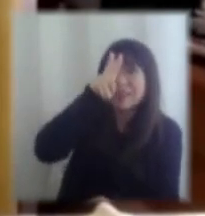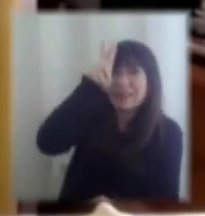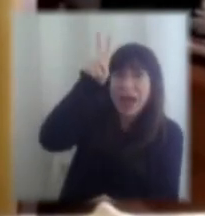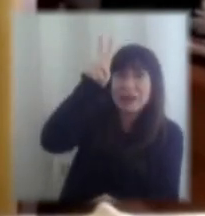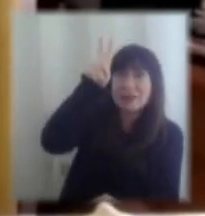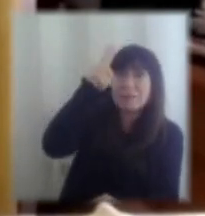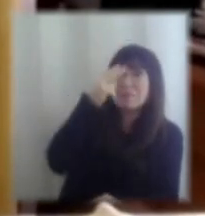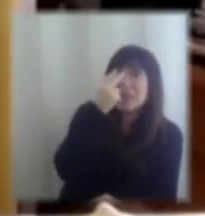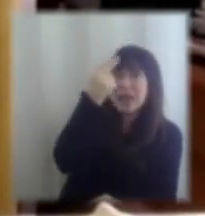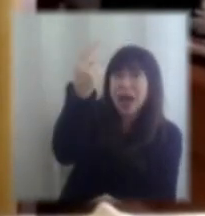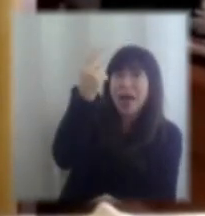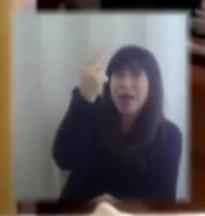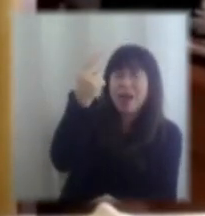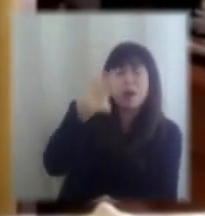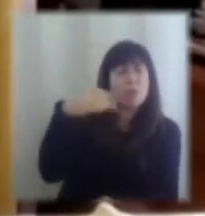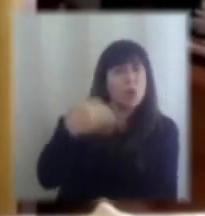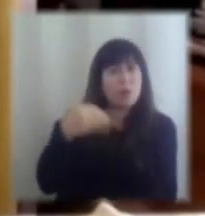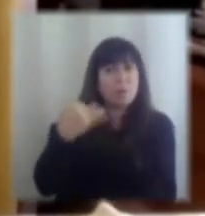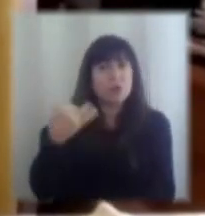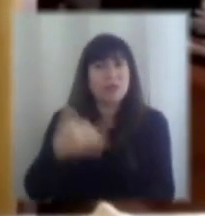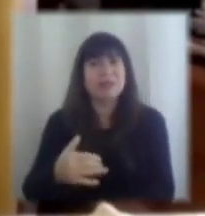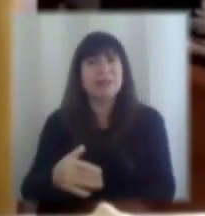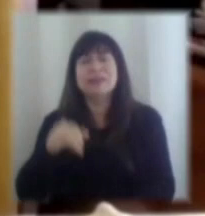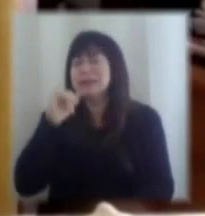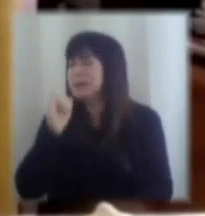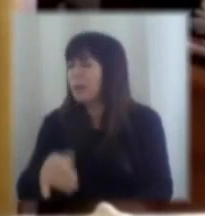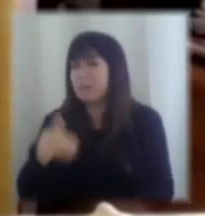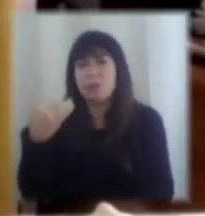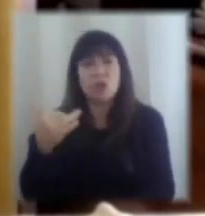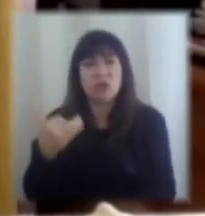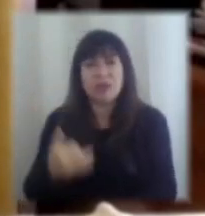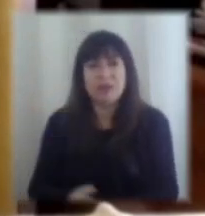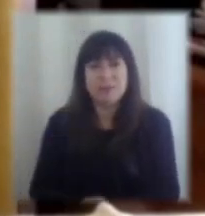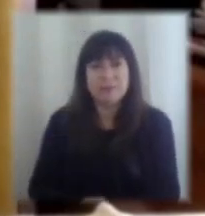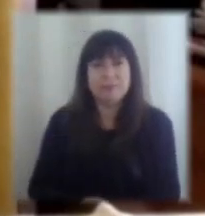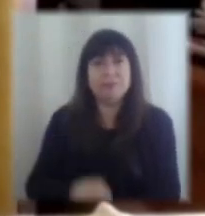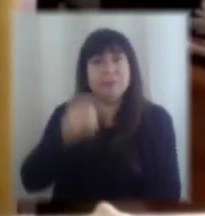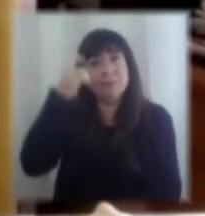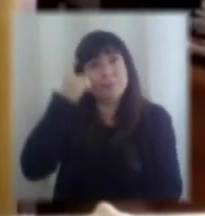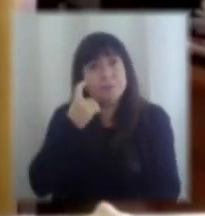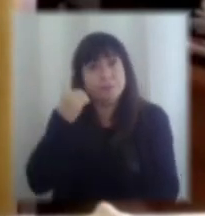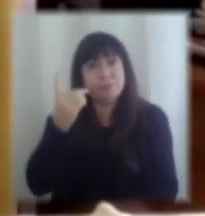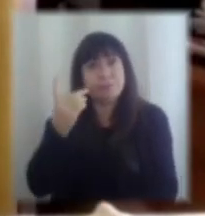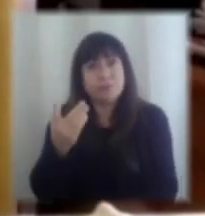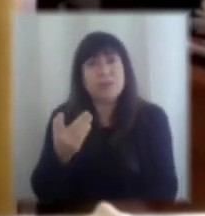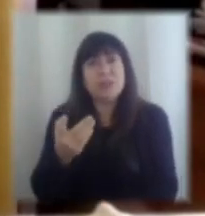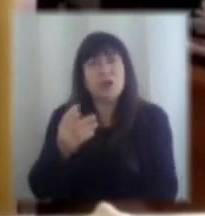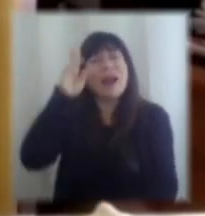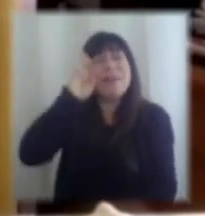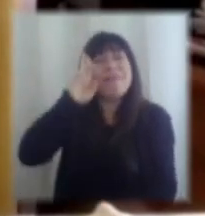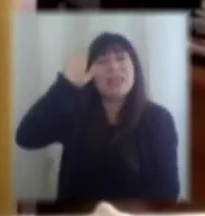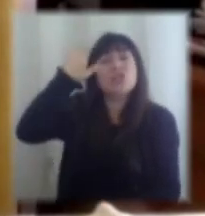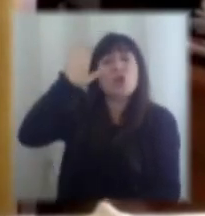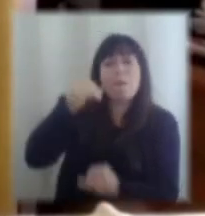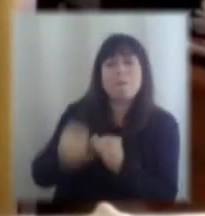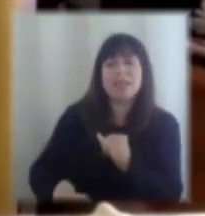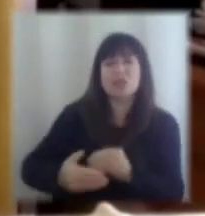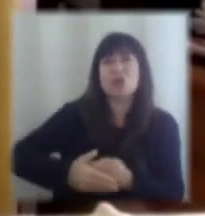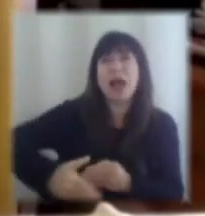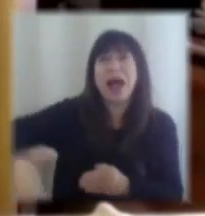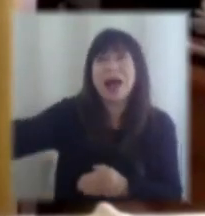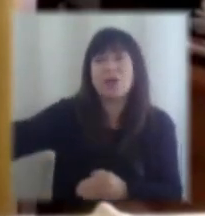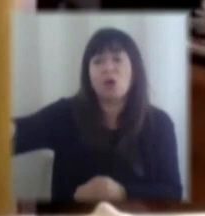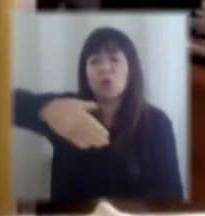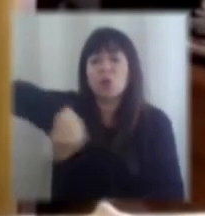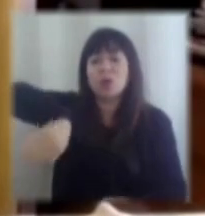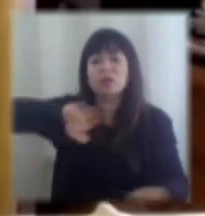veces, es fundamental, es siempre fundamental. Creo que tener una reflexión de largo plazo respecto a nuestro